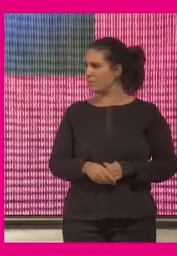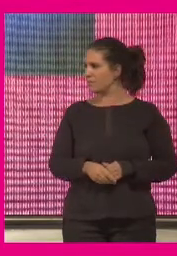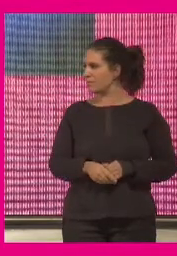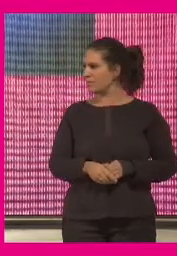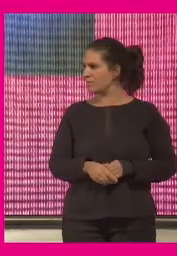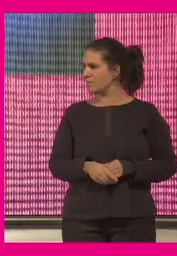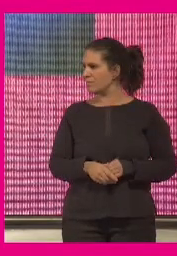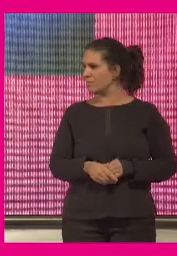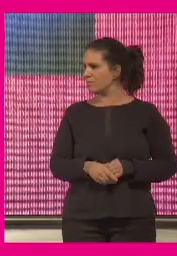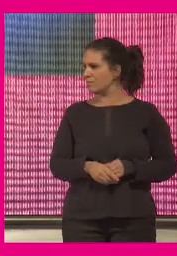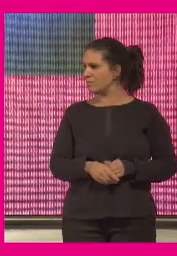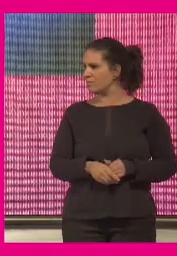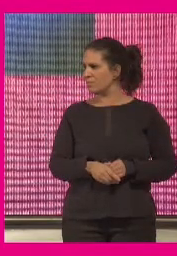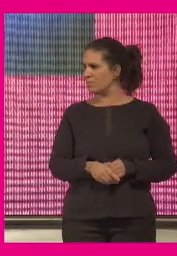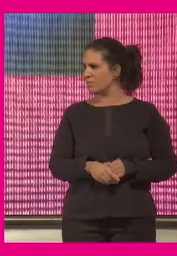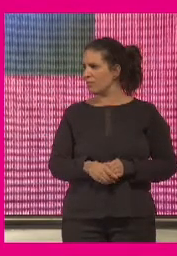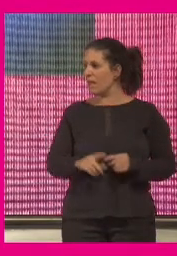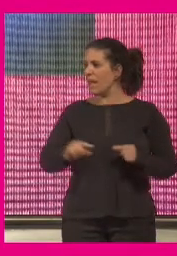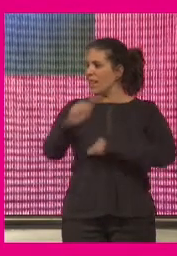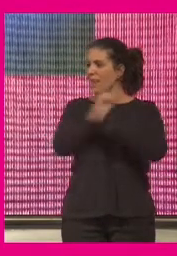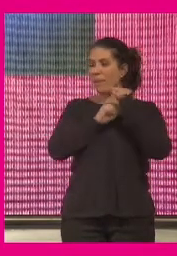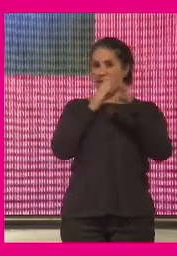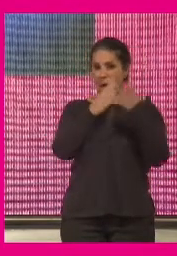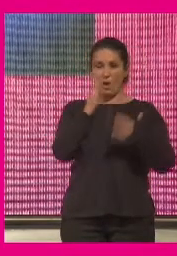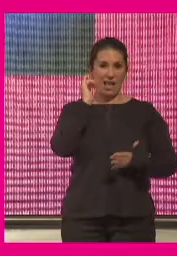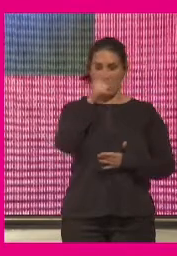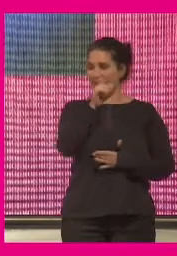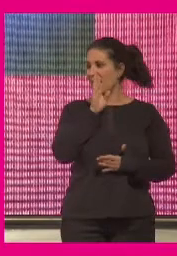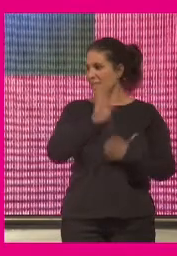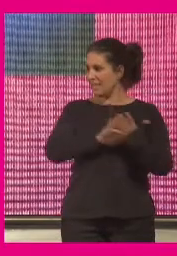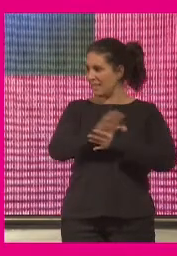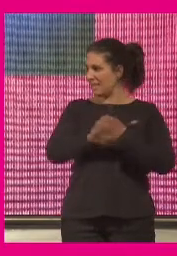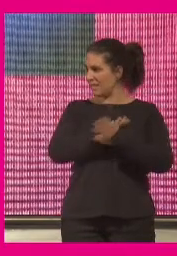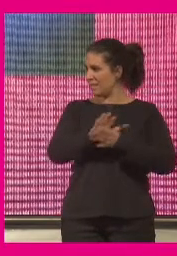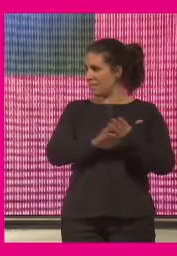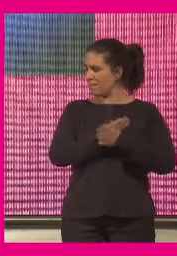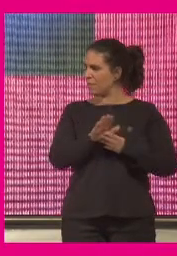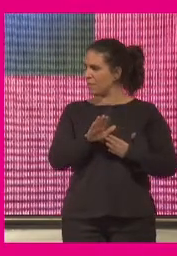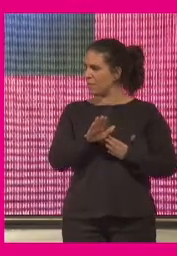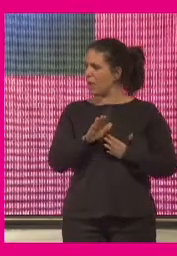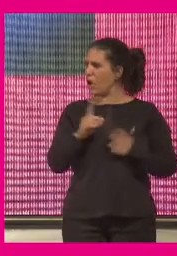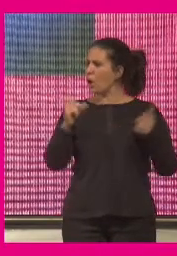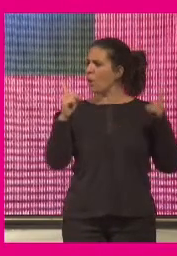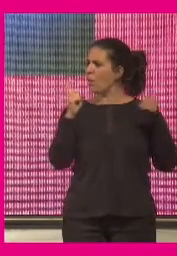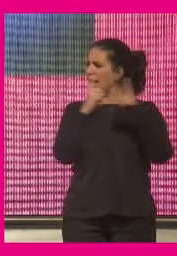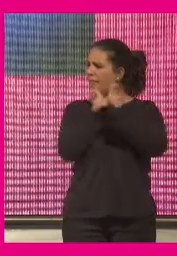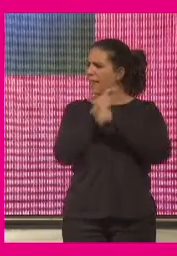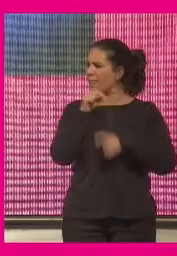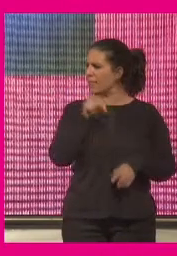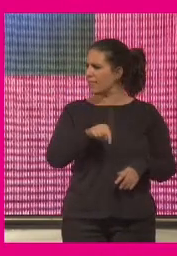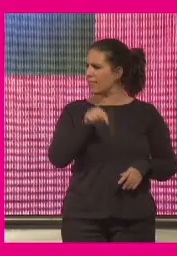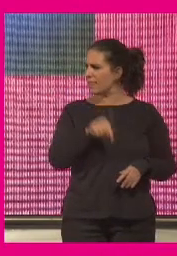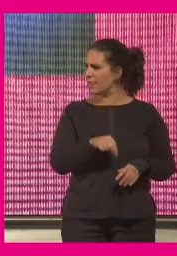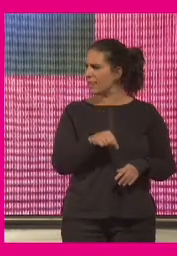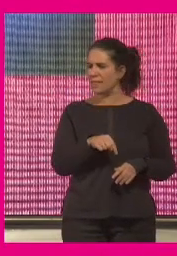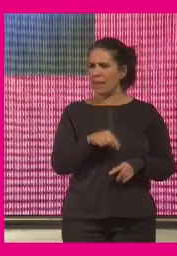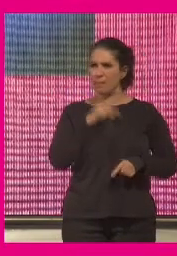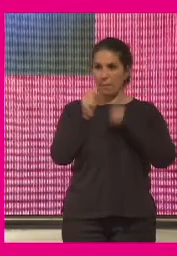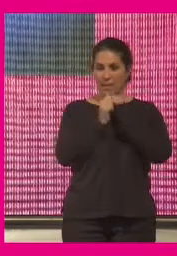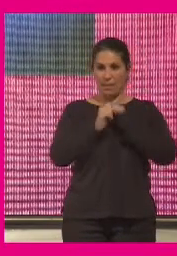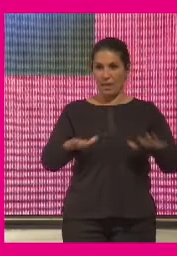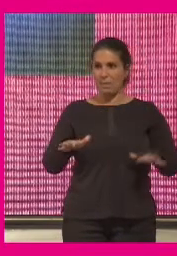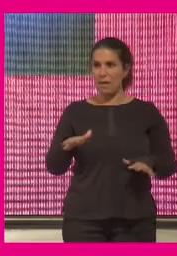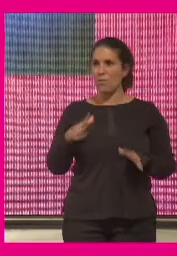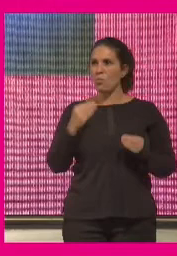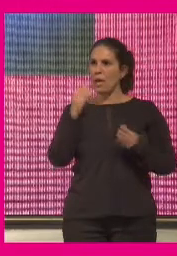y conecto con el debate que teníais ahora a propósito de la ciencia la complejidad de esta pandemia